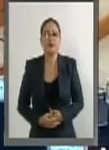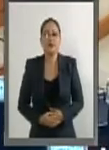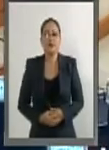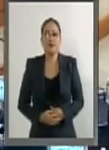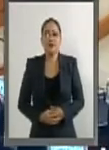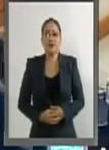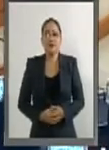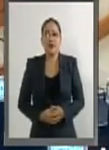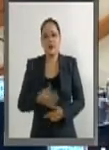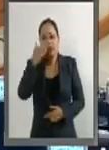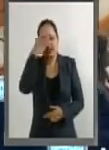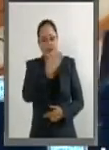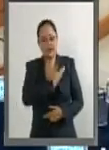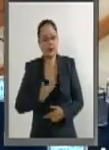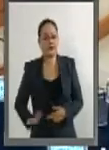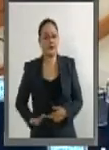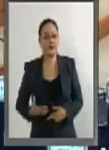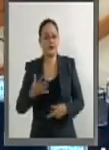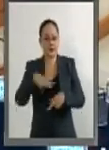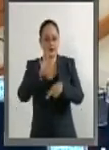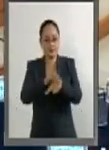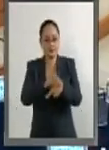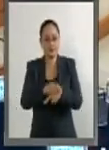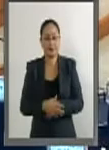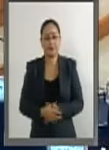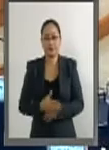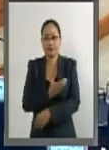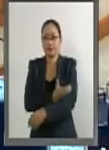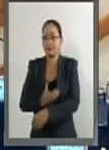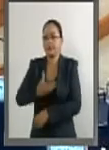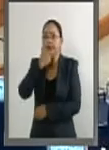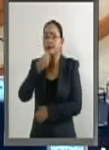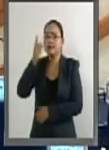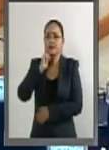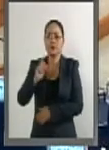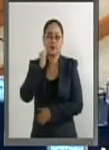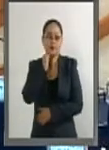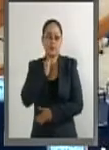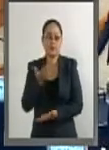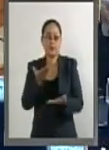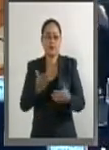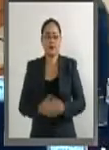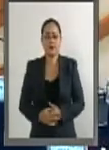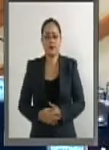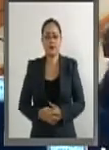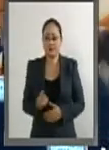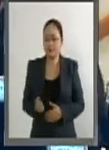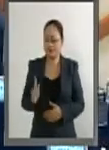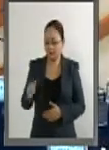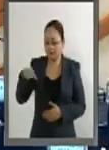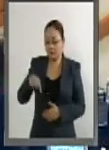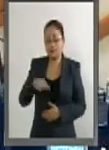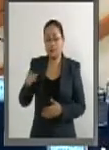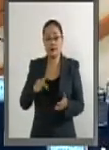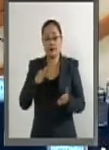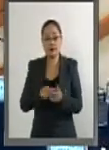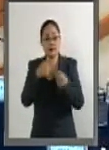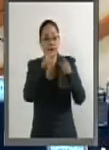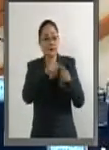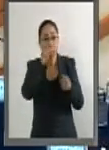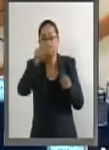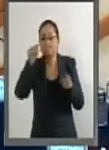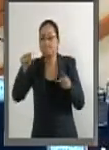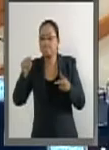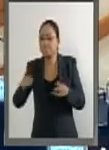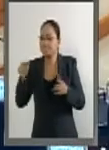Con su permiso, señor presidente. Compañeras y compañeros senadores, desde esta tribuna y en distintos espacios